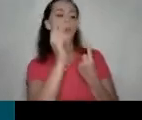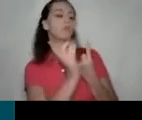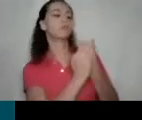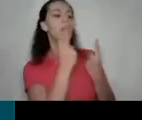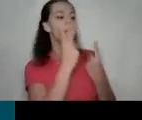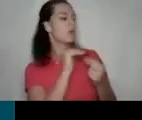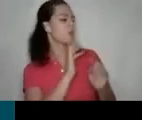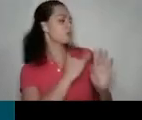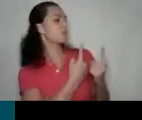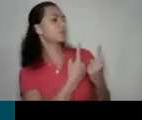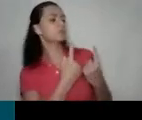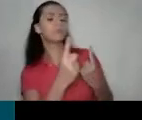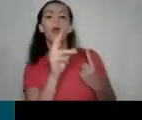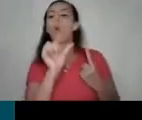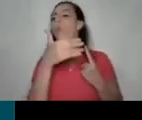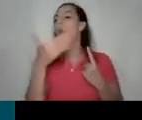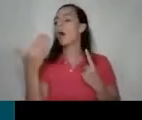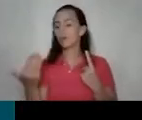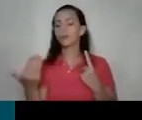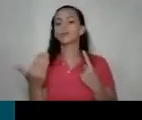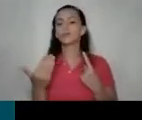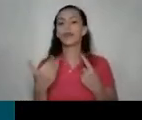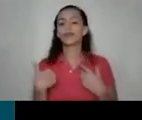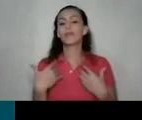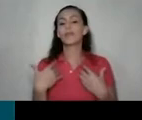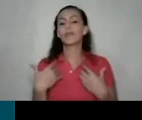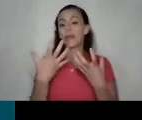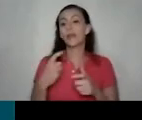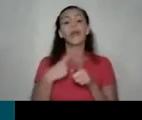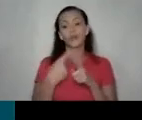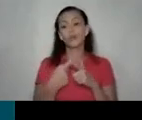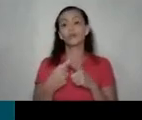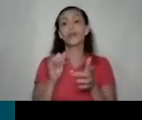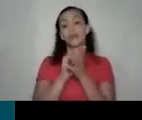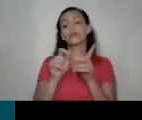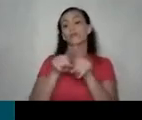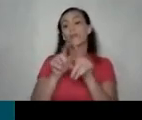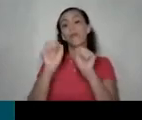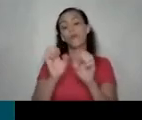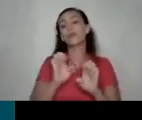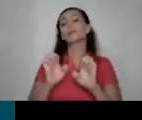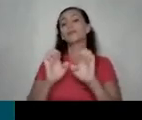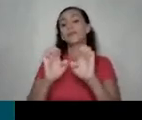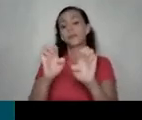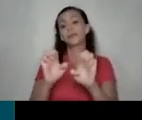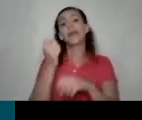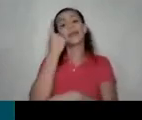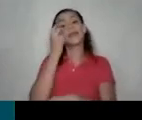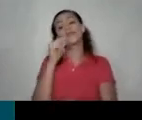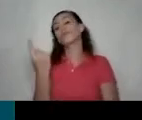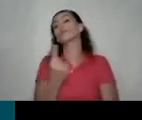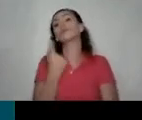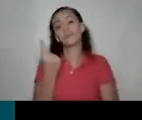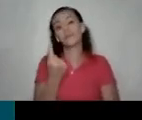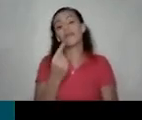quería entonces esa también podría ser una estrategia entendemos que no siempre va a ser sencillo dar el espacio aunque